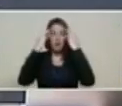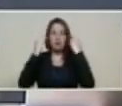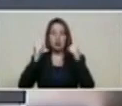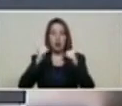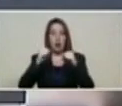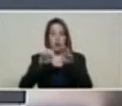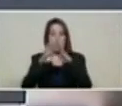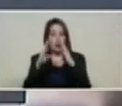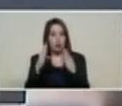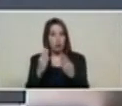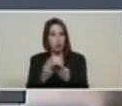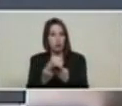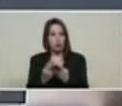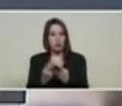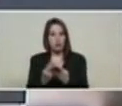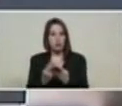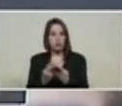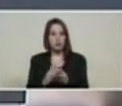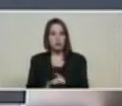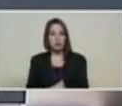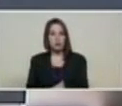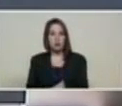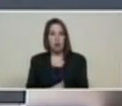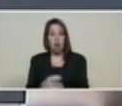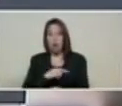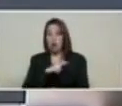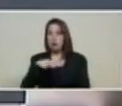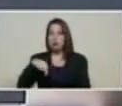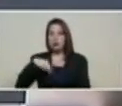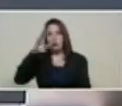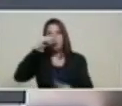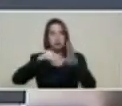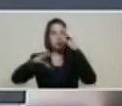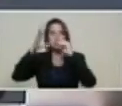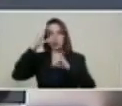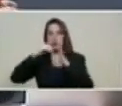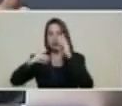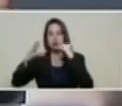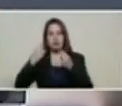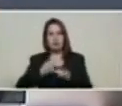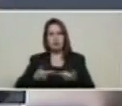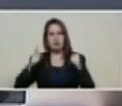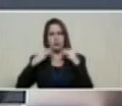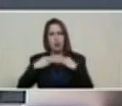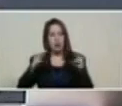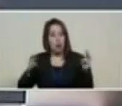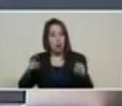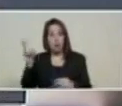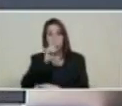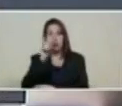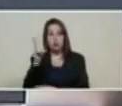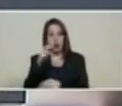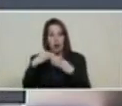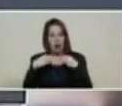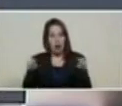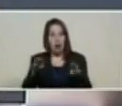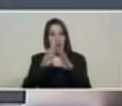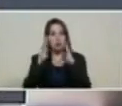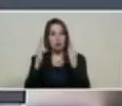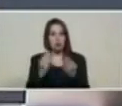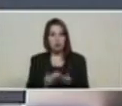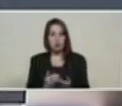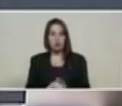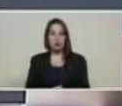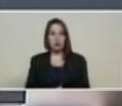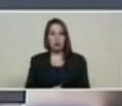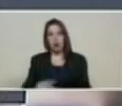del cual aprendemos tanto Venezuela está abierta al mundo abierta al mundo para